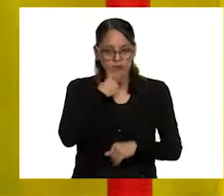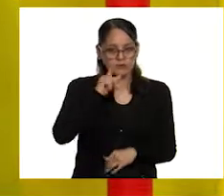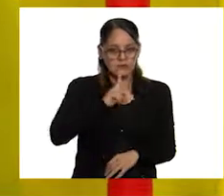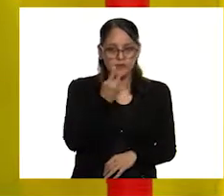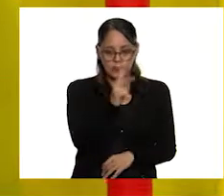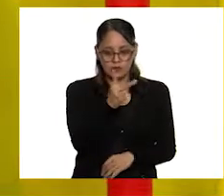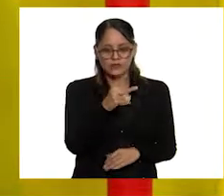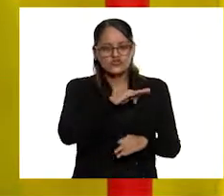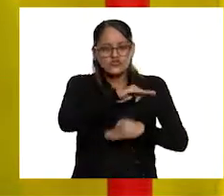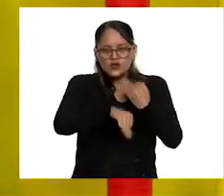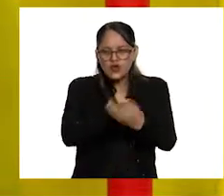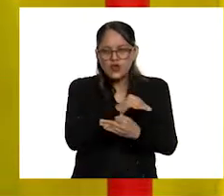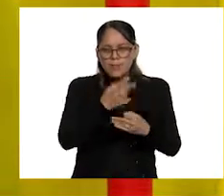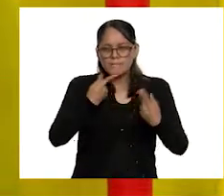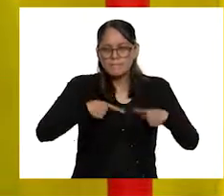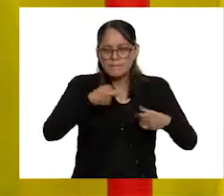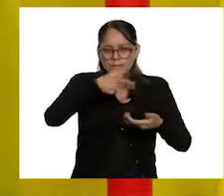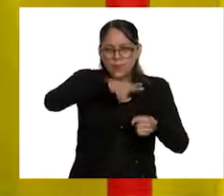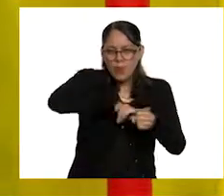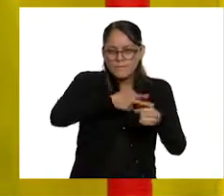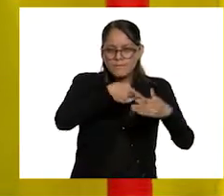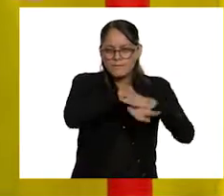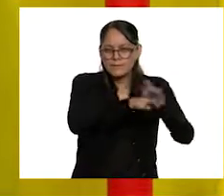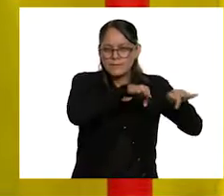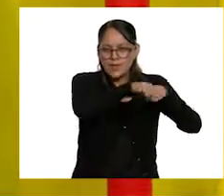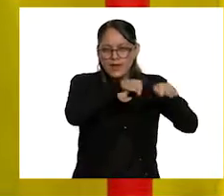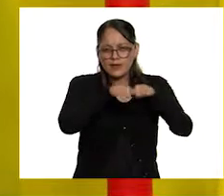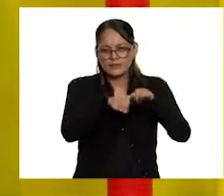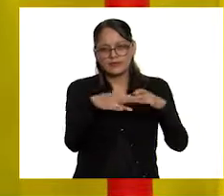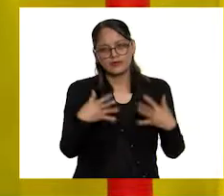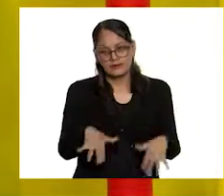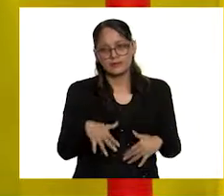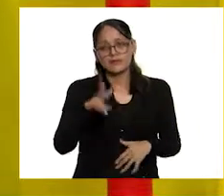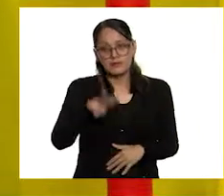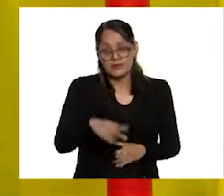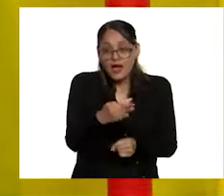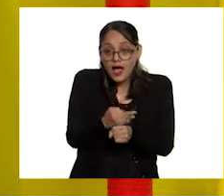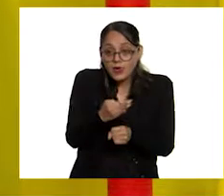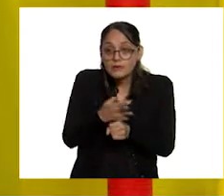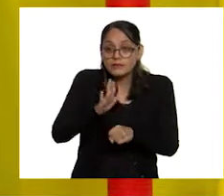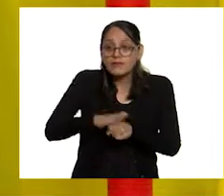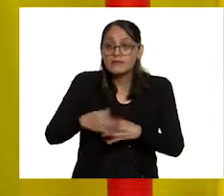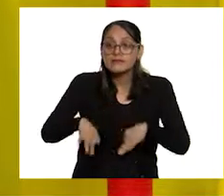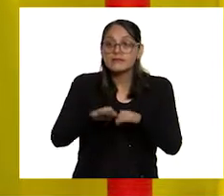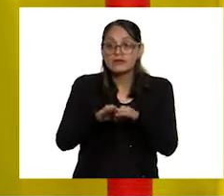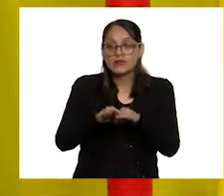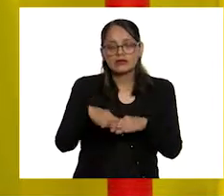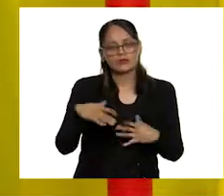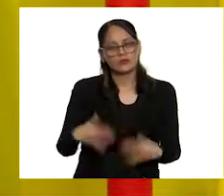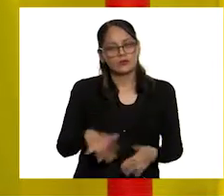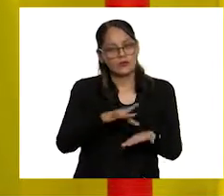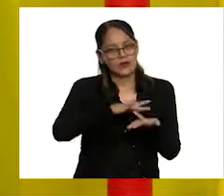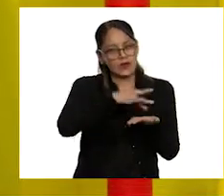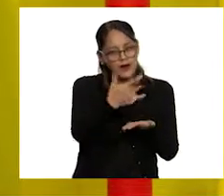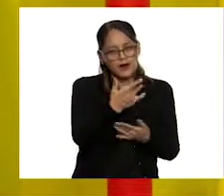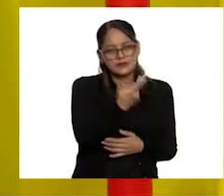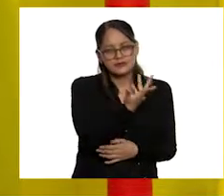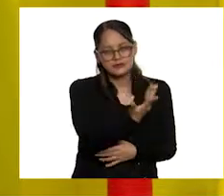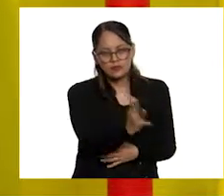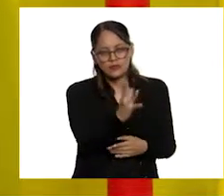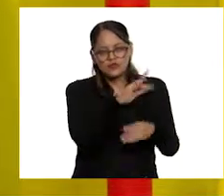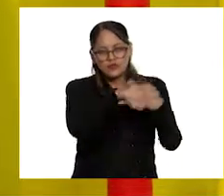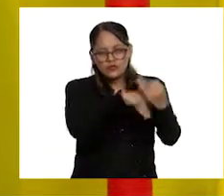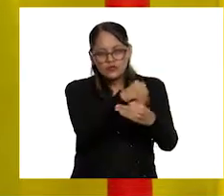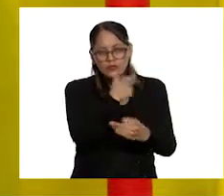a todo el personal que trabaja en un hospital, sobre todo, como bien dices, ahora, muchísimas gracias a todas